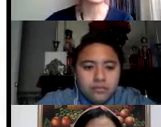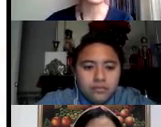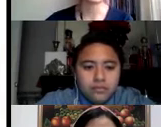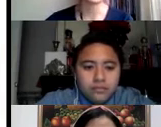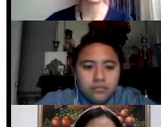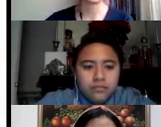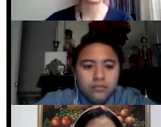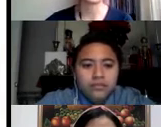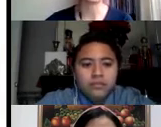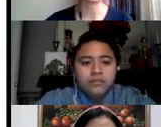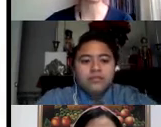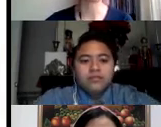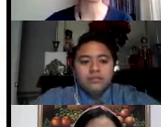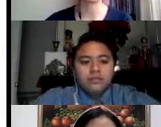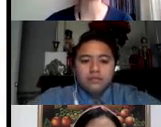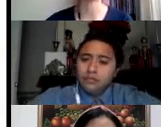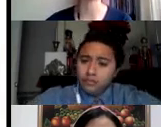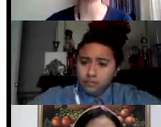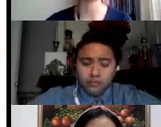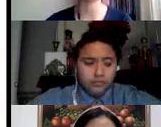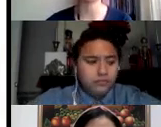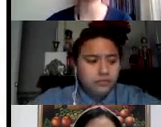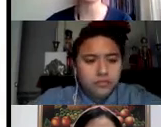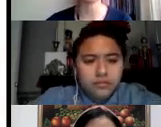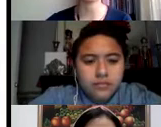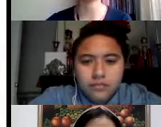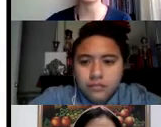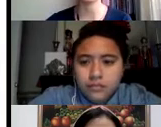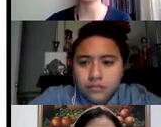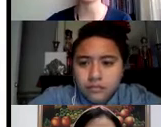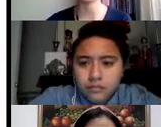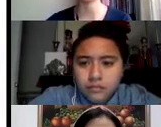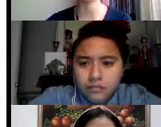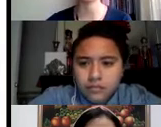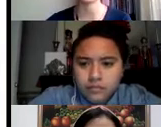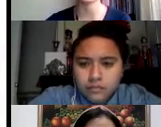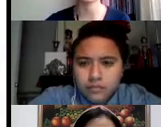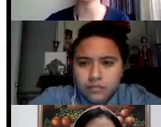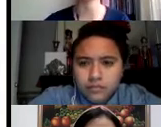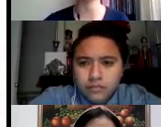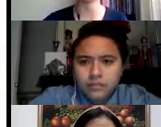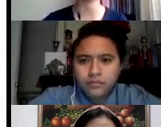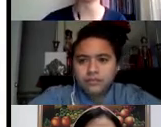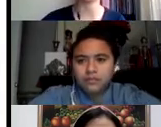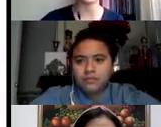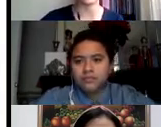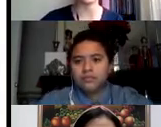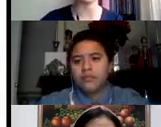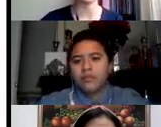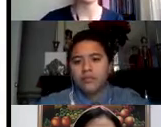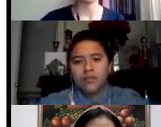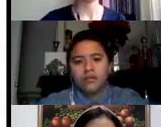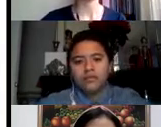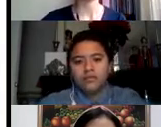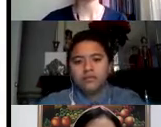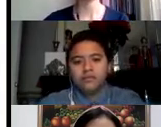es que esta modalidad la apliquen principalmente los guías de turismo o las personas que trabajan como consultores independientes.